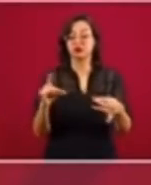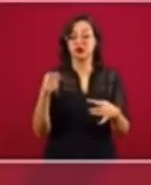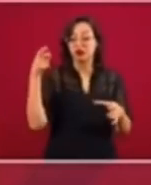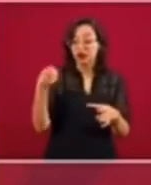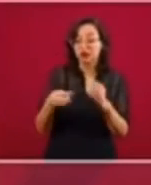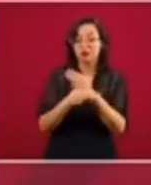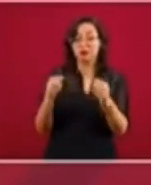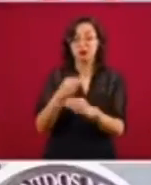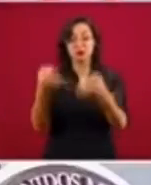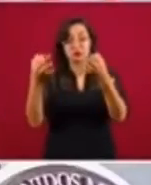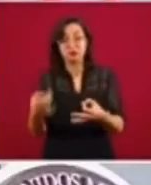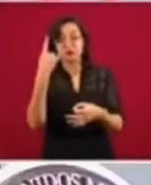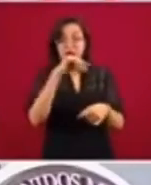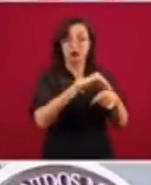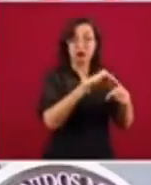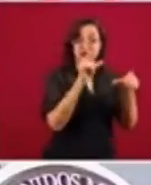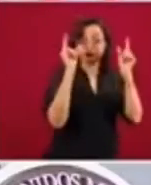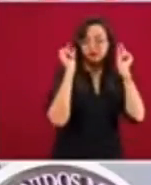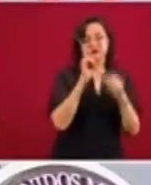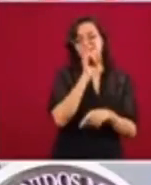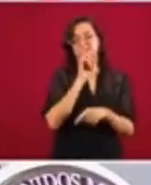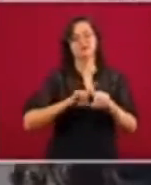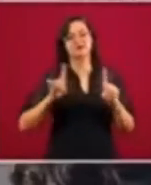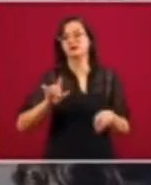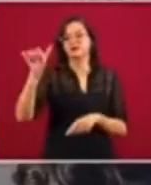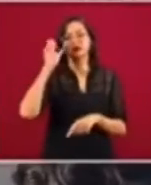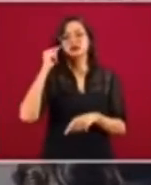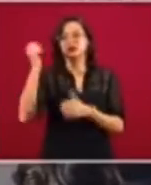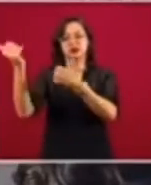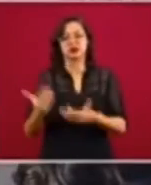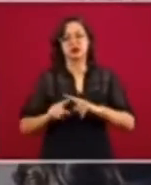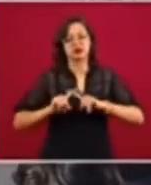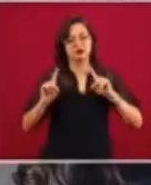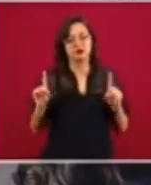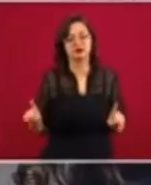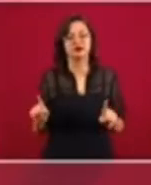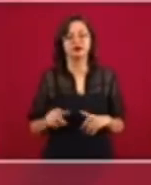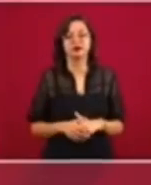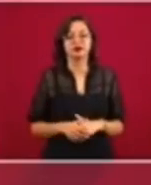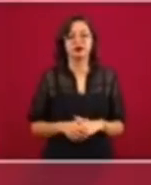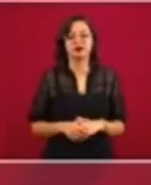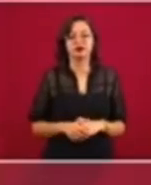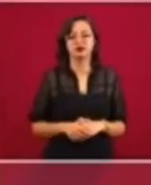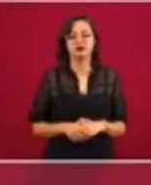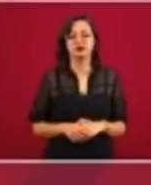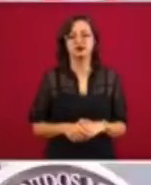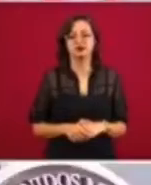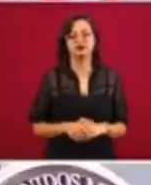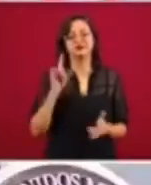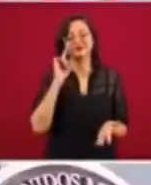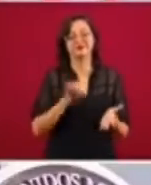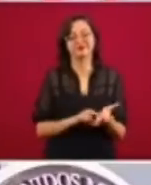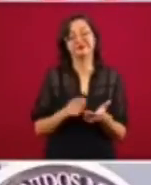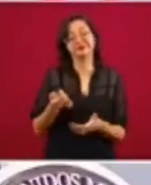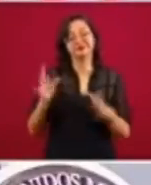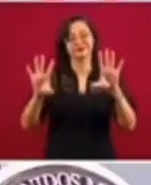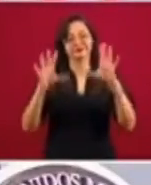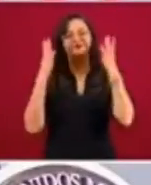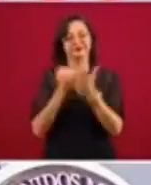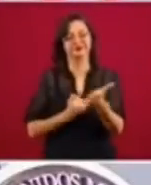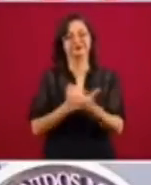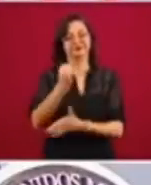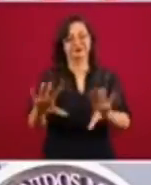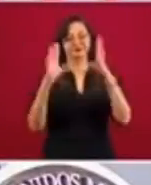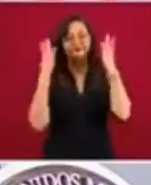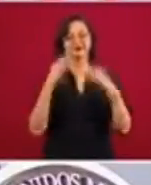equipo médico que viene de China o que se está comprando para los médicos. Yo creo que se precipitaron, se